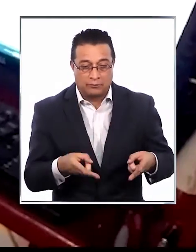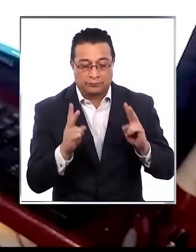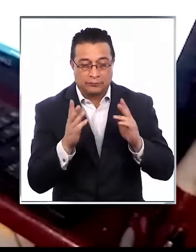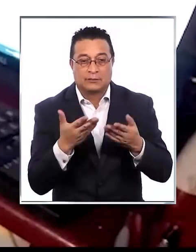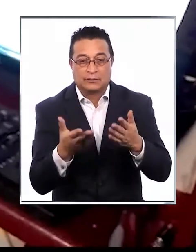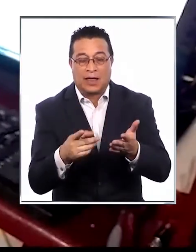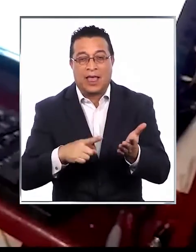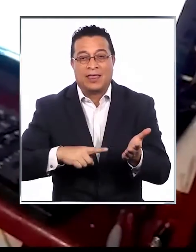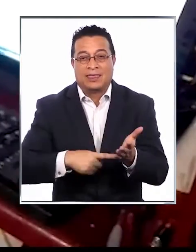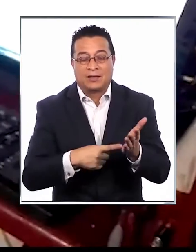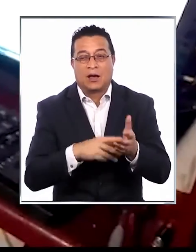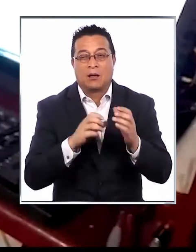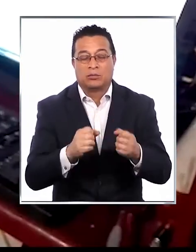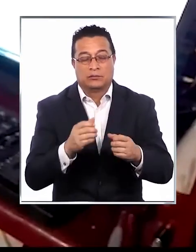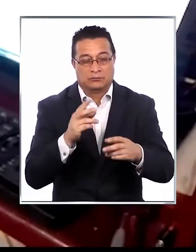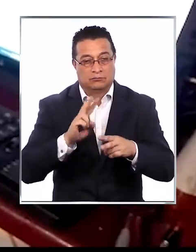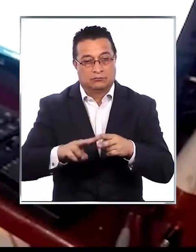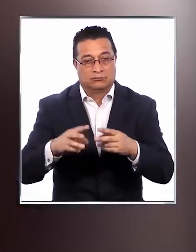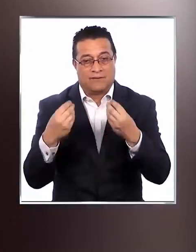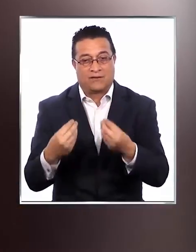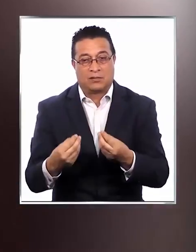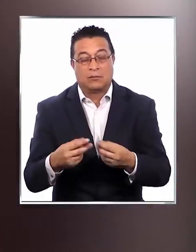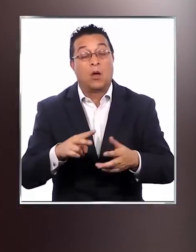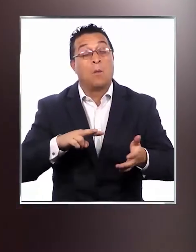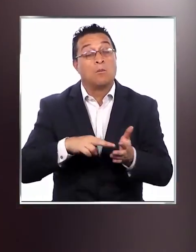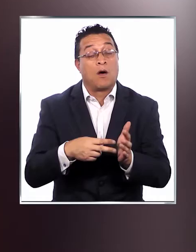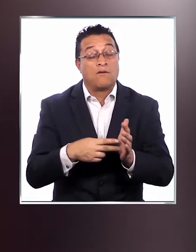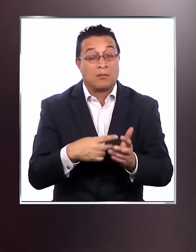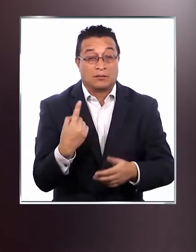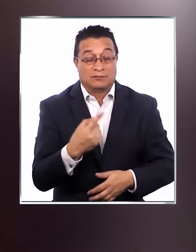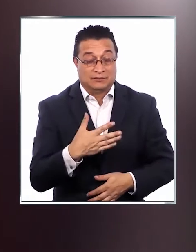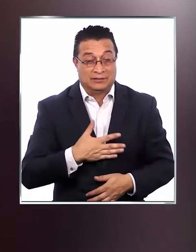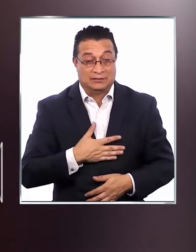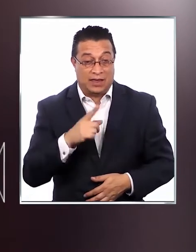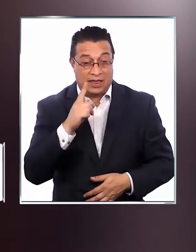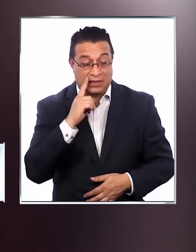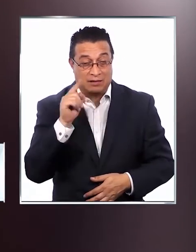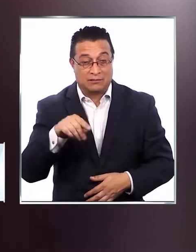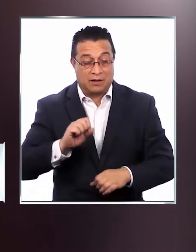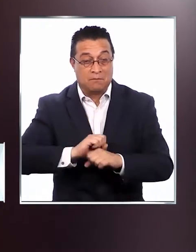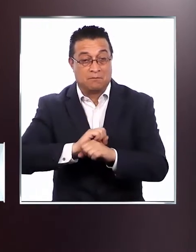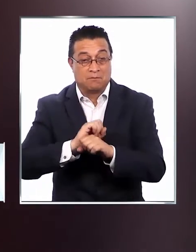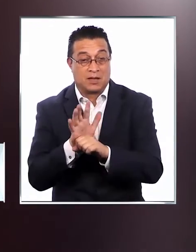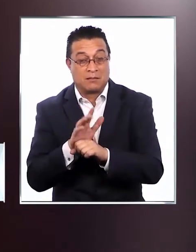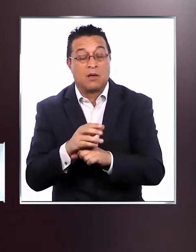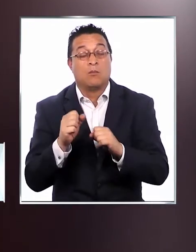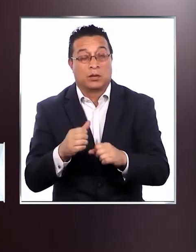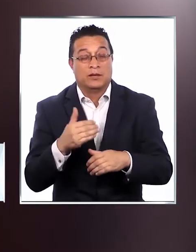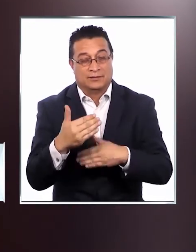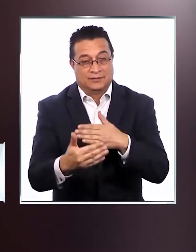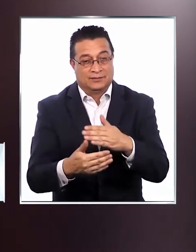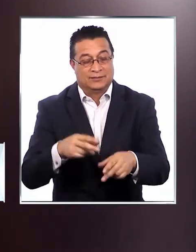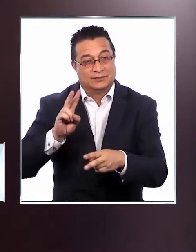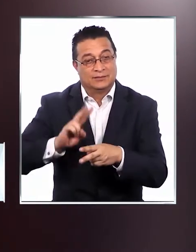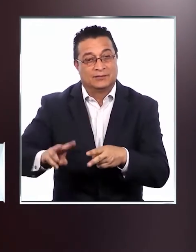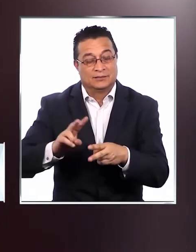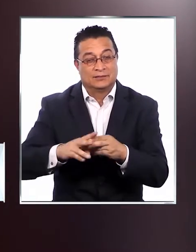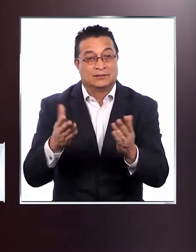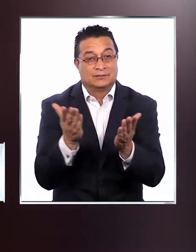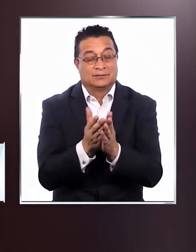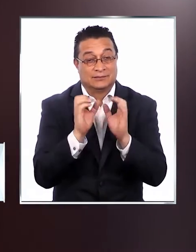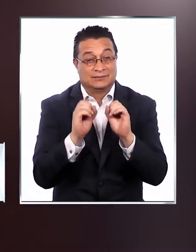facilidades técnicas para llevarlas a cabo. Las dificultades que hemos tenido en este periodo de pandemia para poder realizar